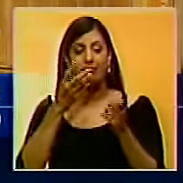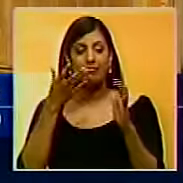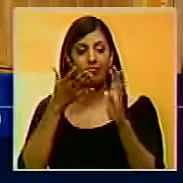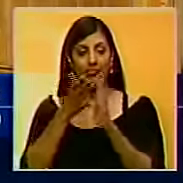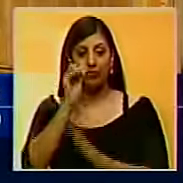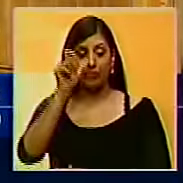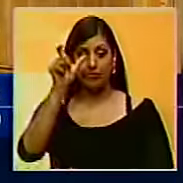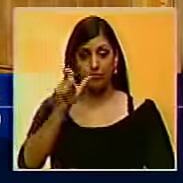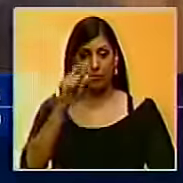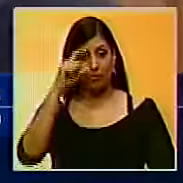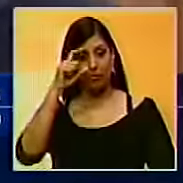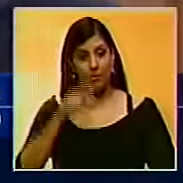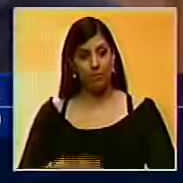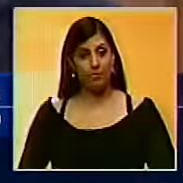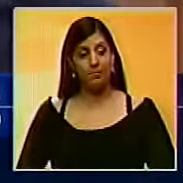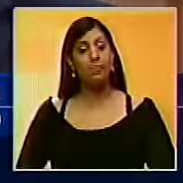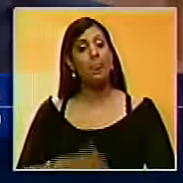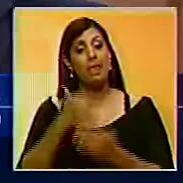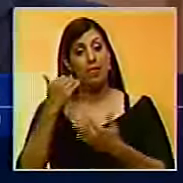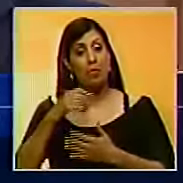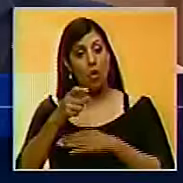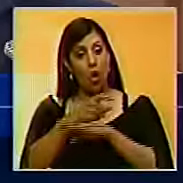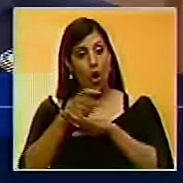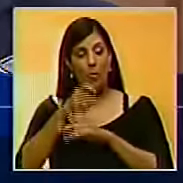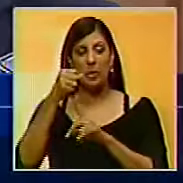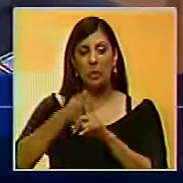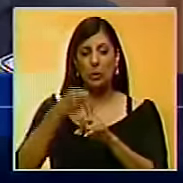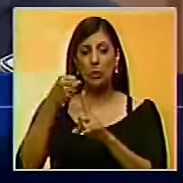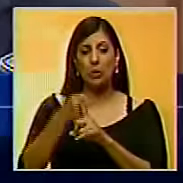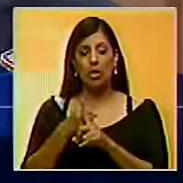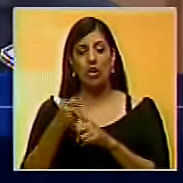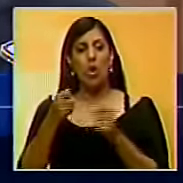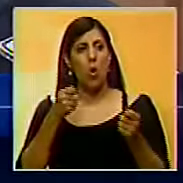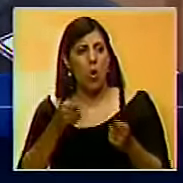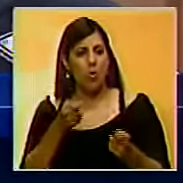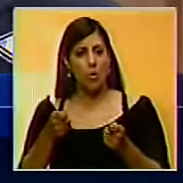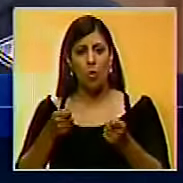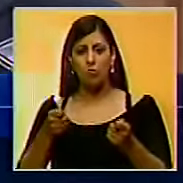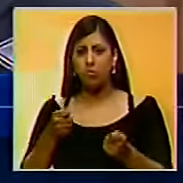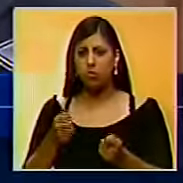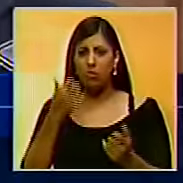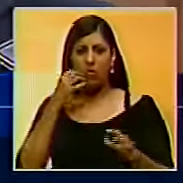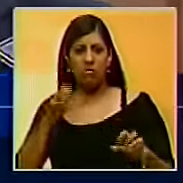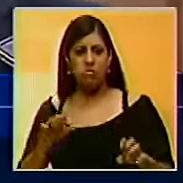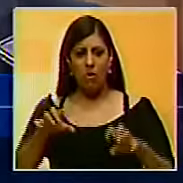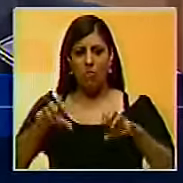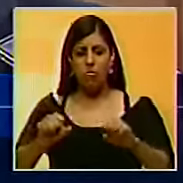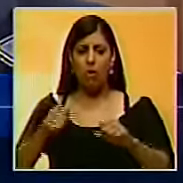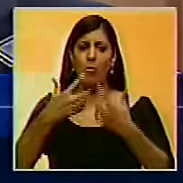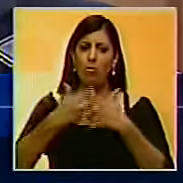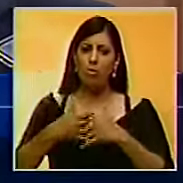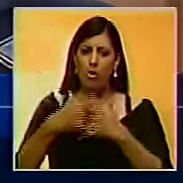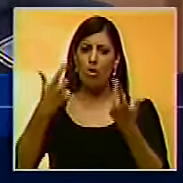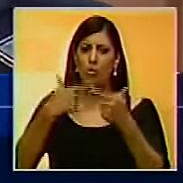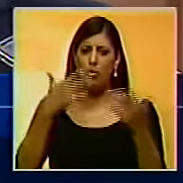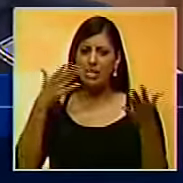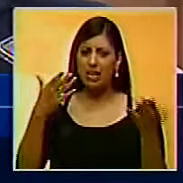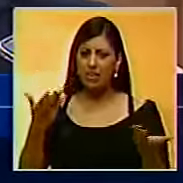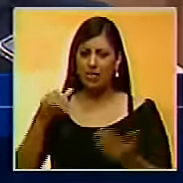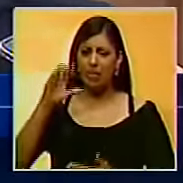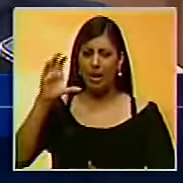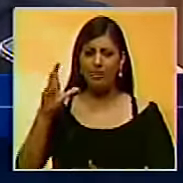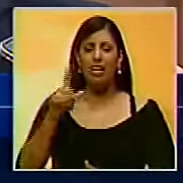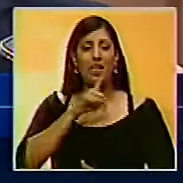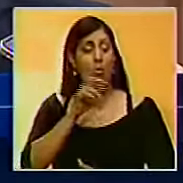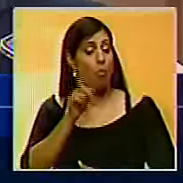lo que dijo Francisco Martínez. En la medida que el gobierno sigue insistiendo en controlar la distribución de bienes y servicios en el